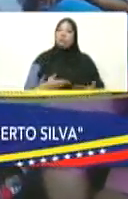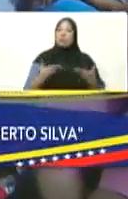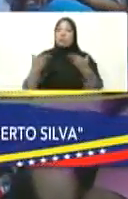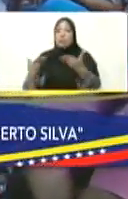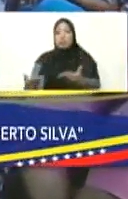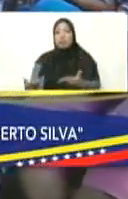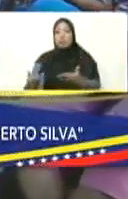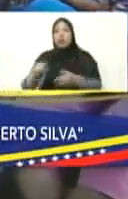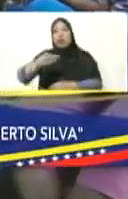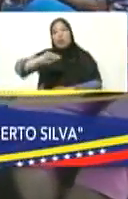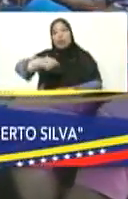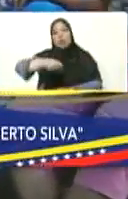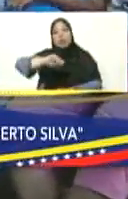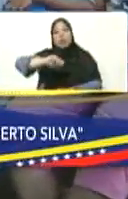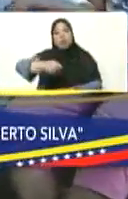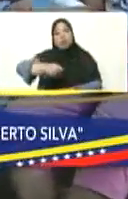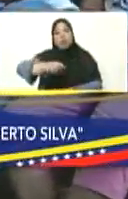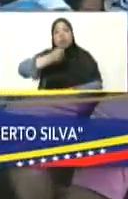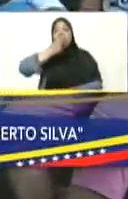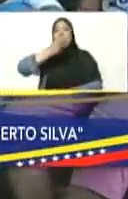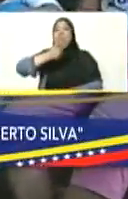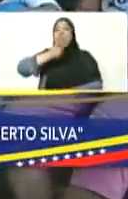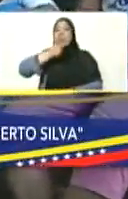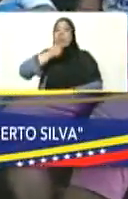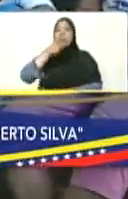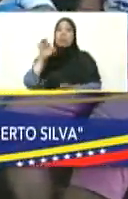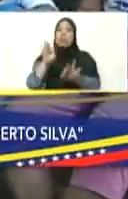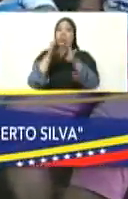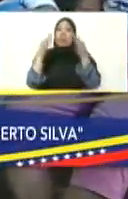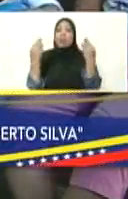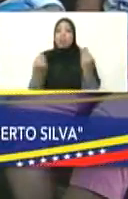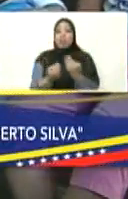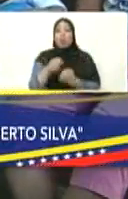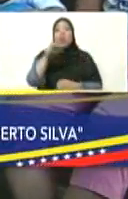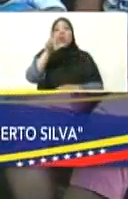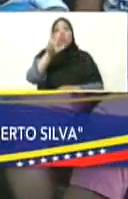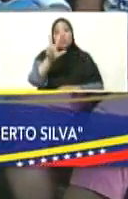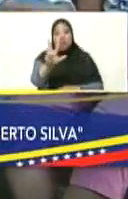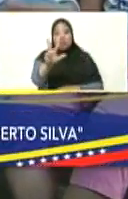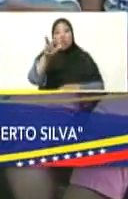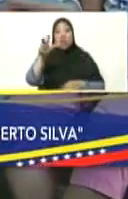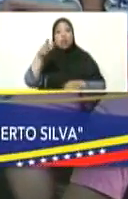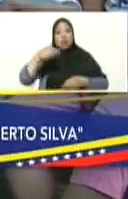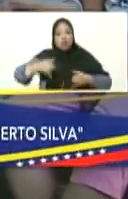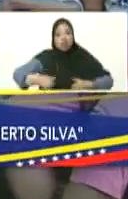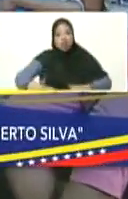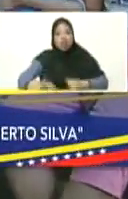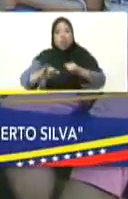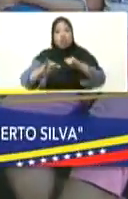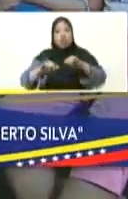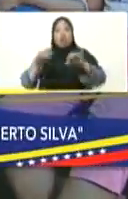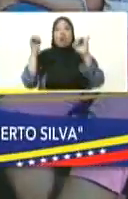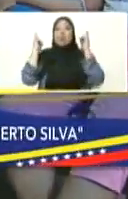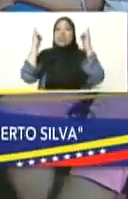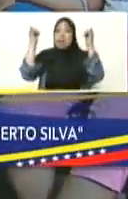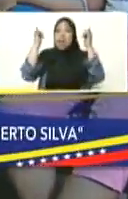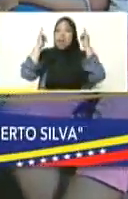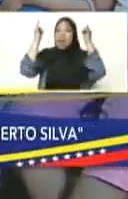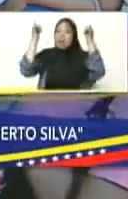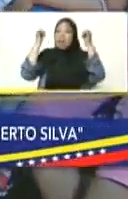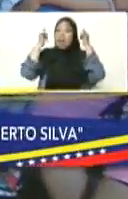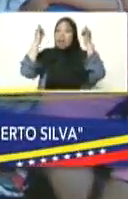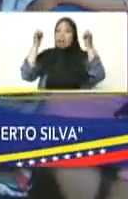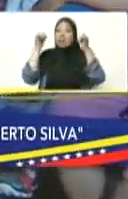la llave mire una hermosa familia con tres muchachos y así estamos todos acá celebrando y cuente usted